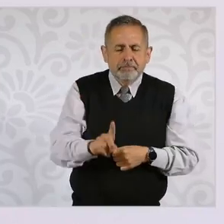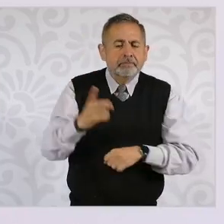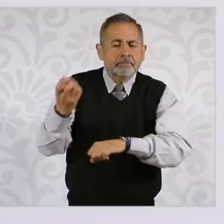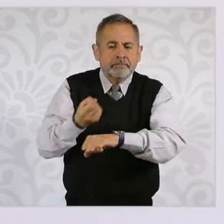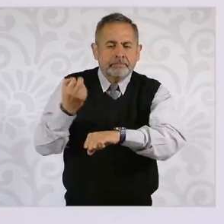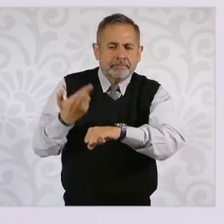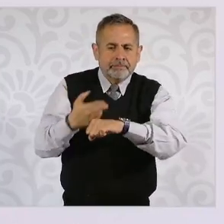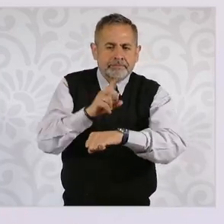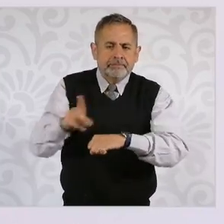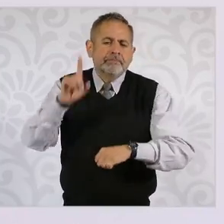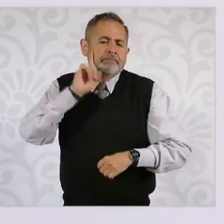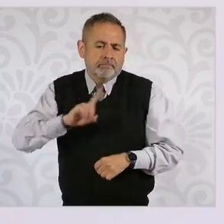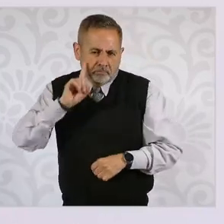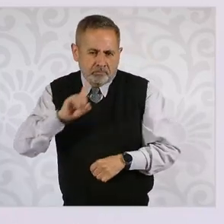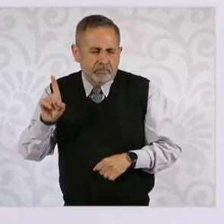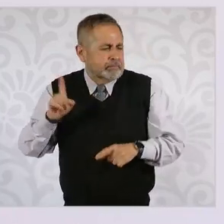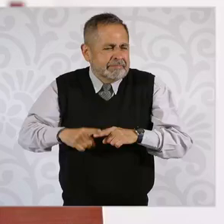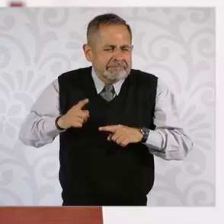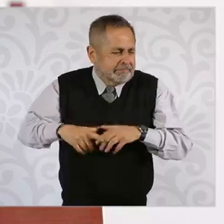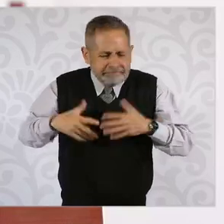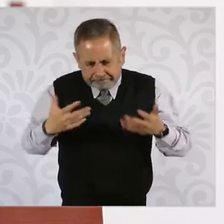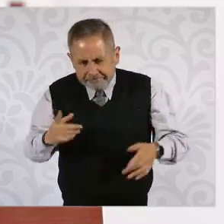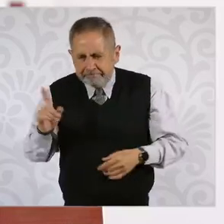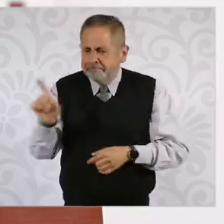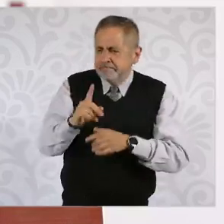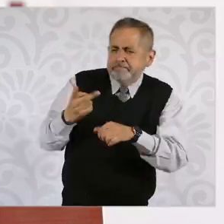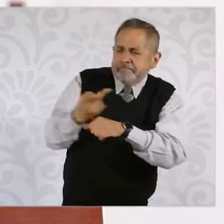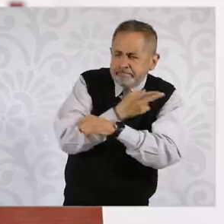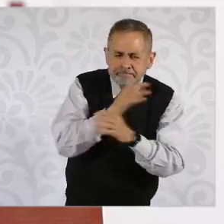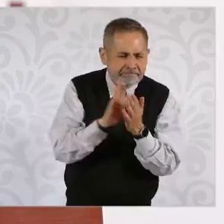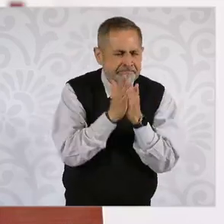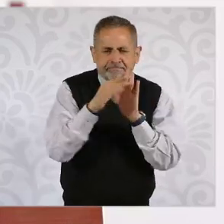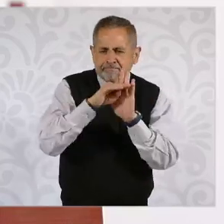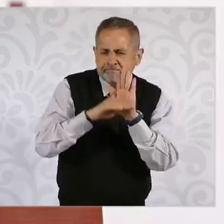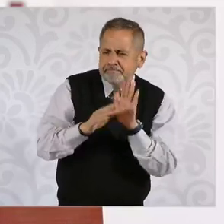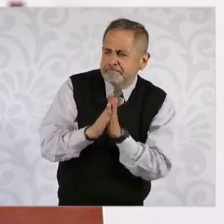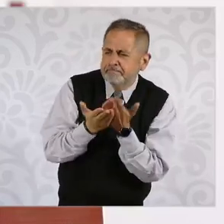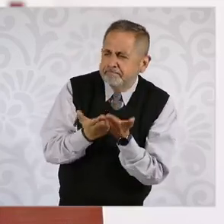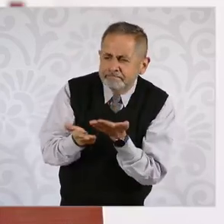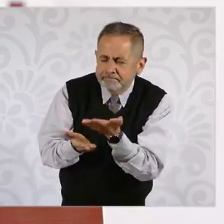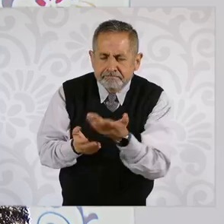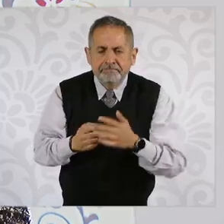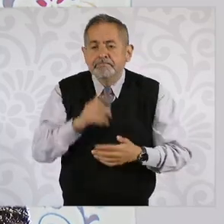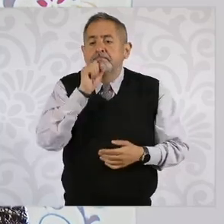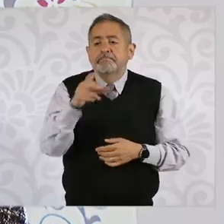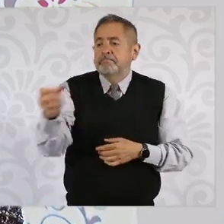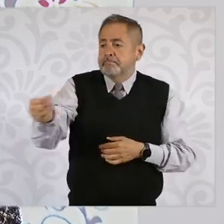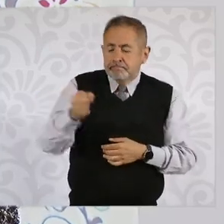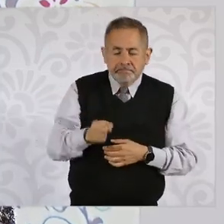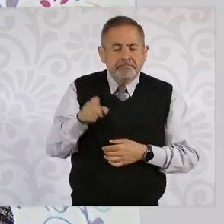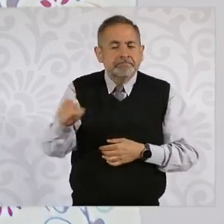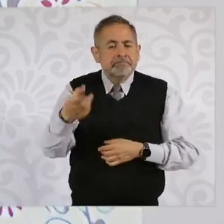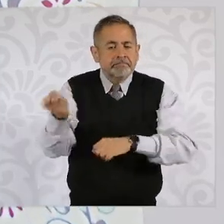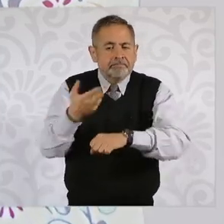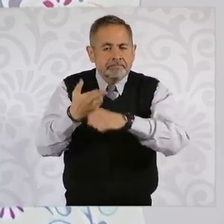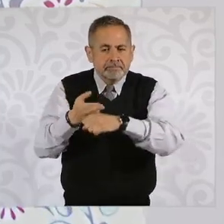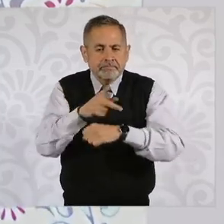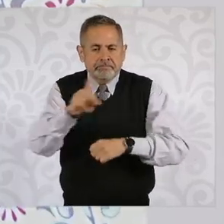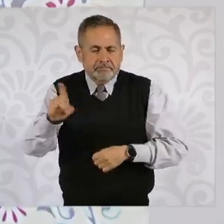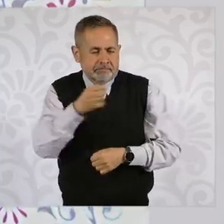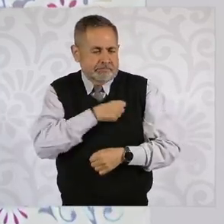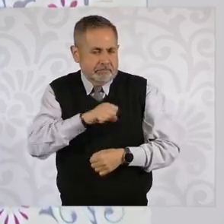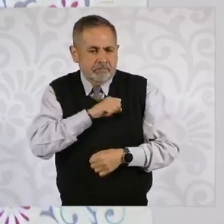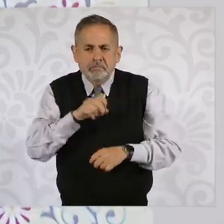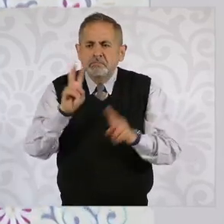cómo va la cartilla. Y además le pedimos también al secretario de Salud sobre el tema del alcohol. Nosotros,